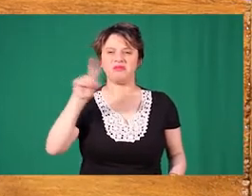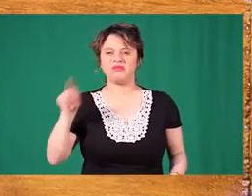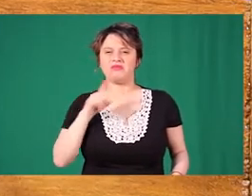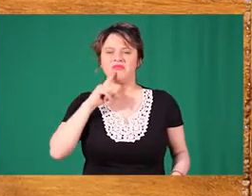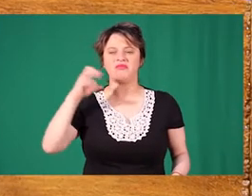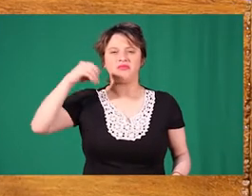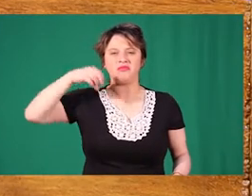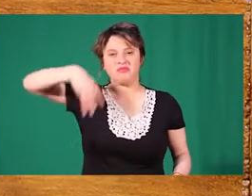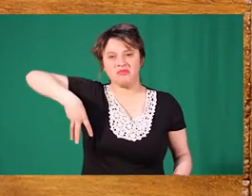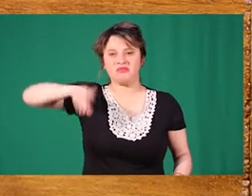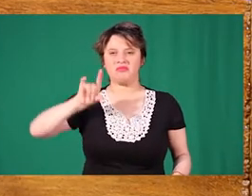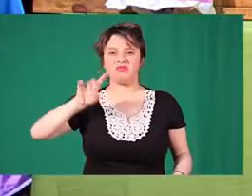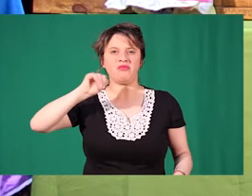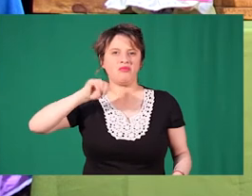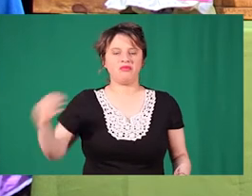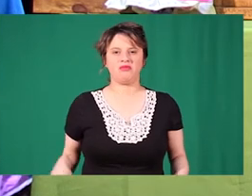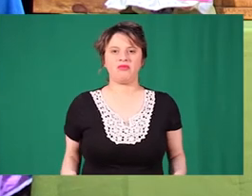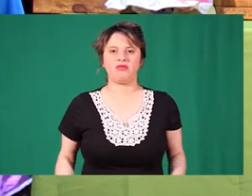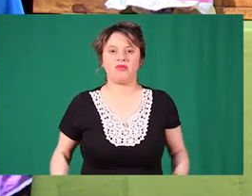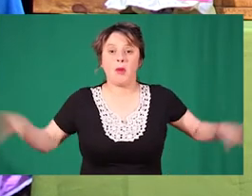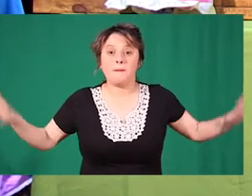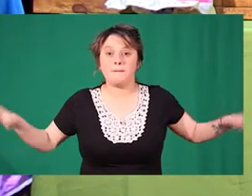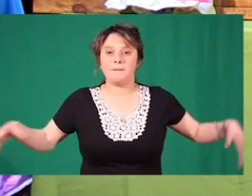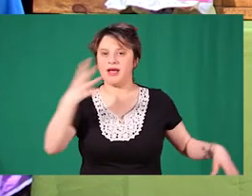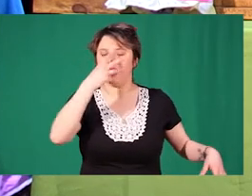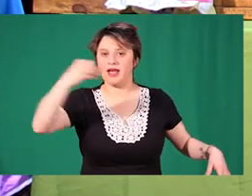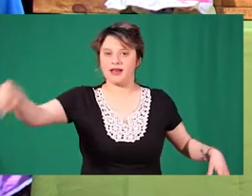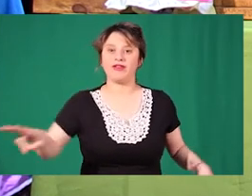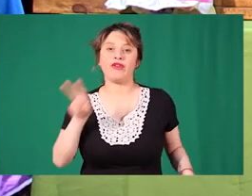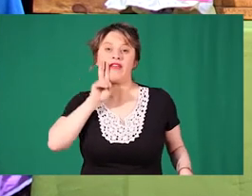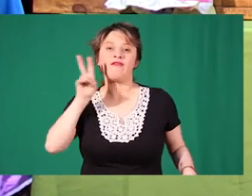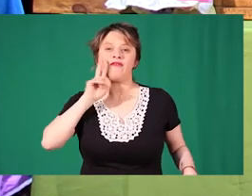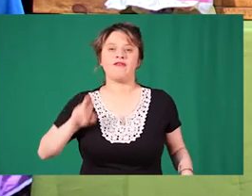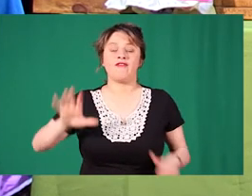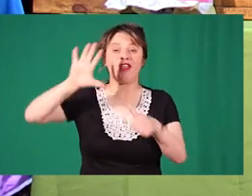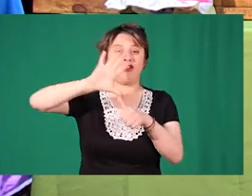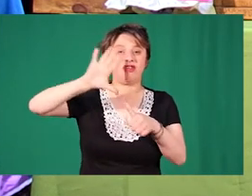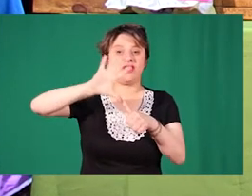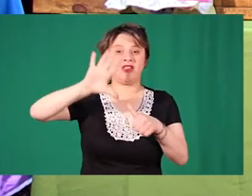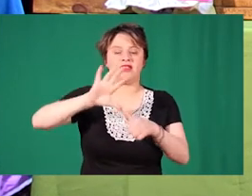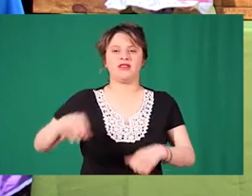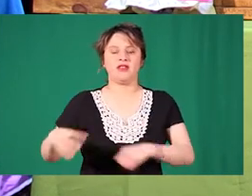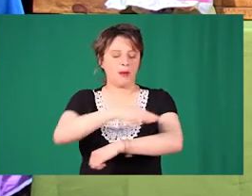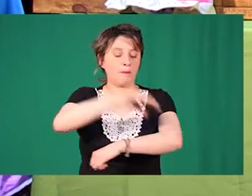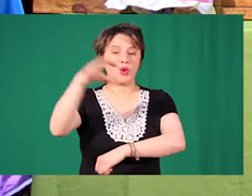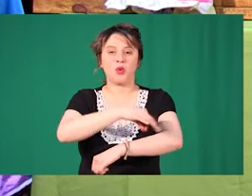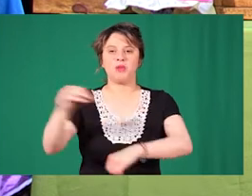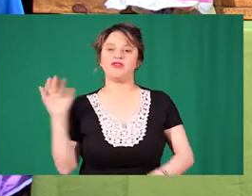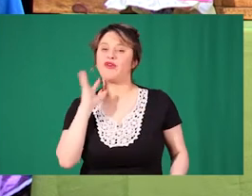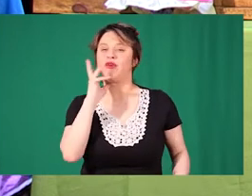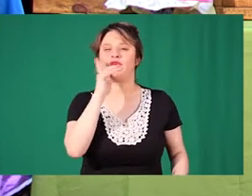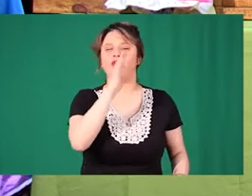Un Cristo fue es un pajarito que habita el continente americano Tiene un plumaje con colores muy vivos Y cuando canta, las personas